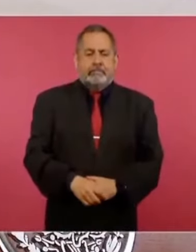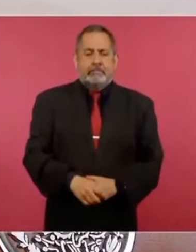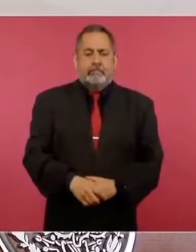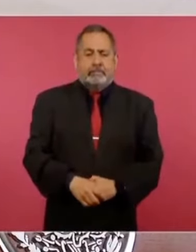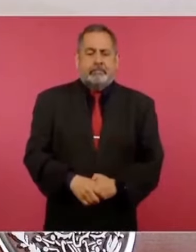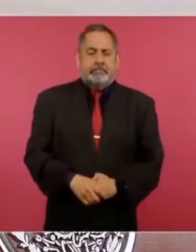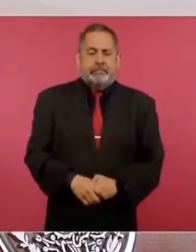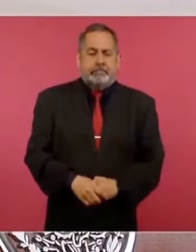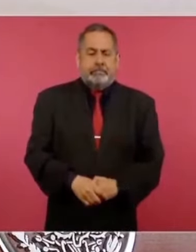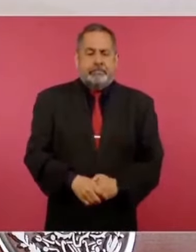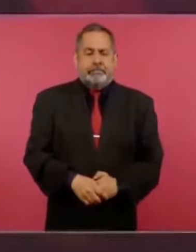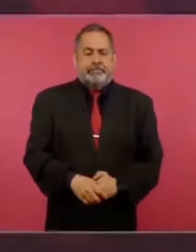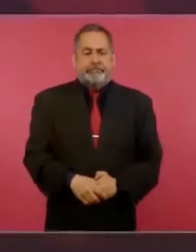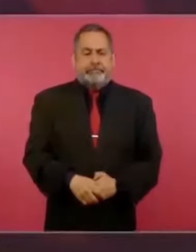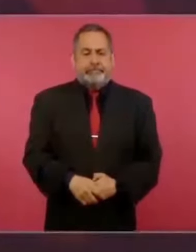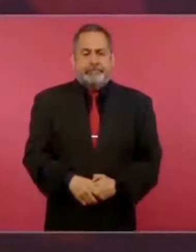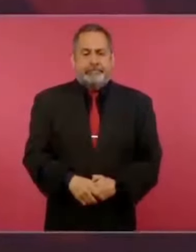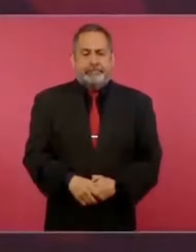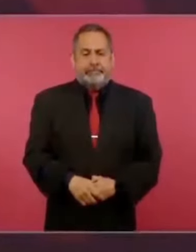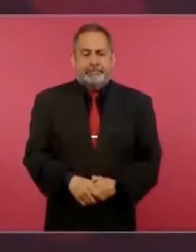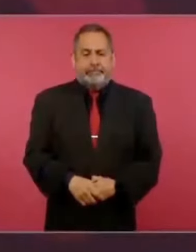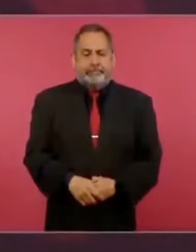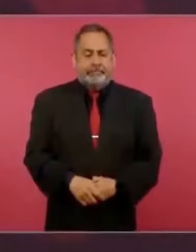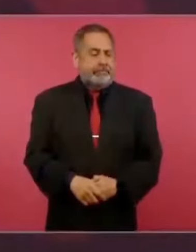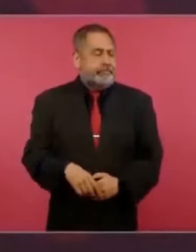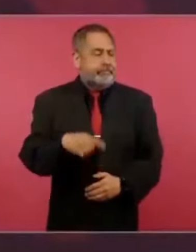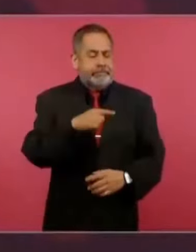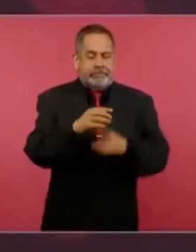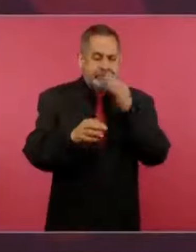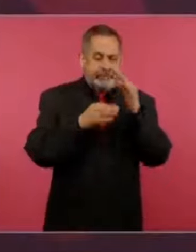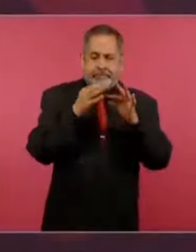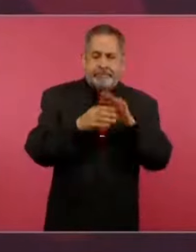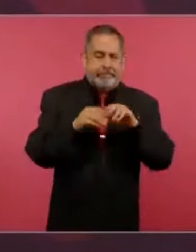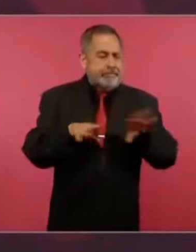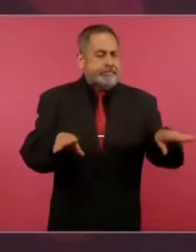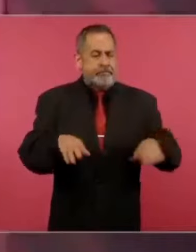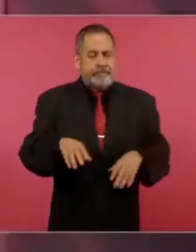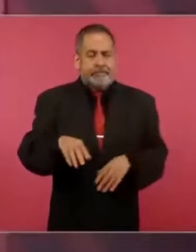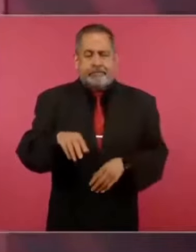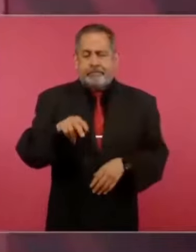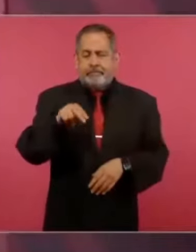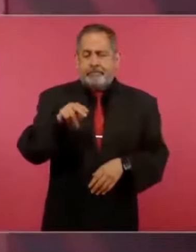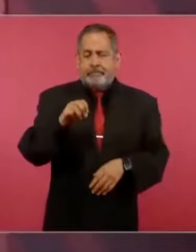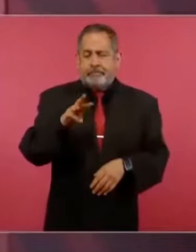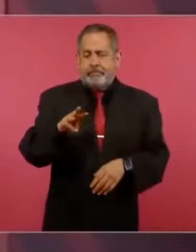Y las publicaciones del New York Times,